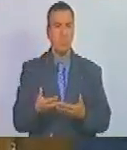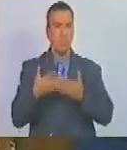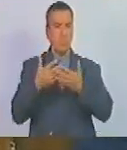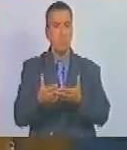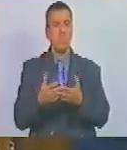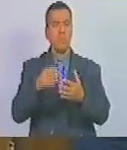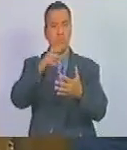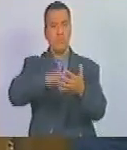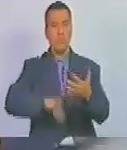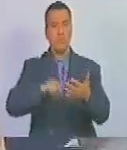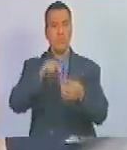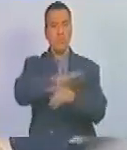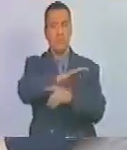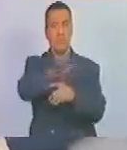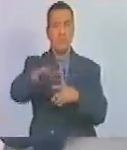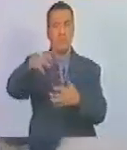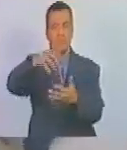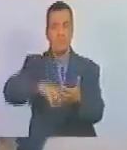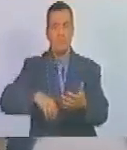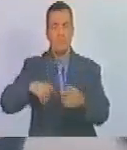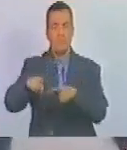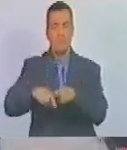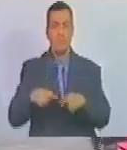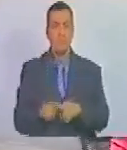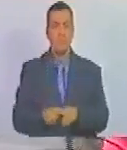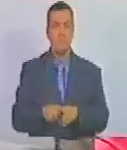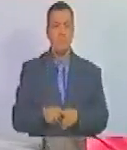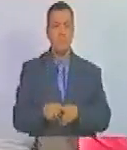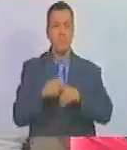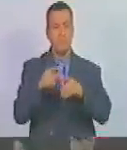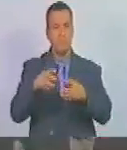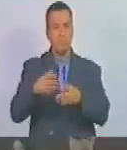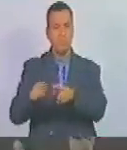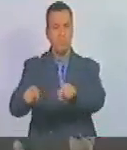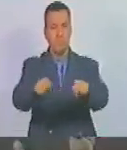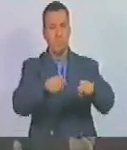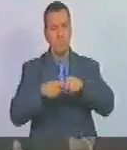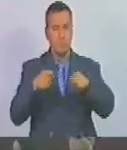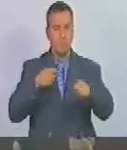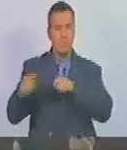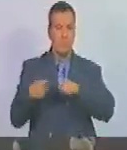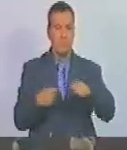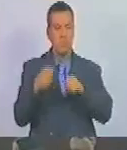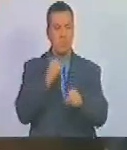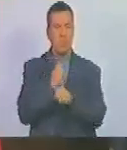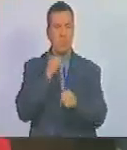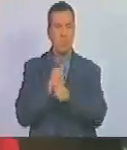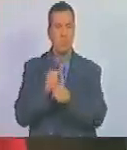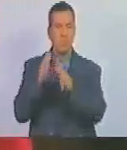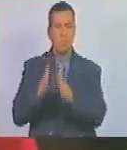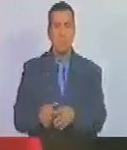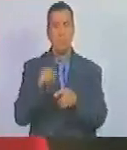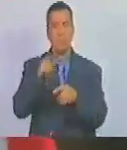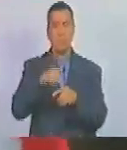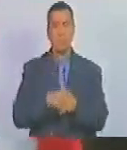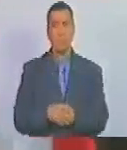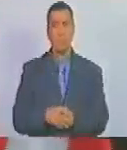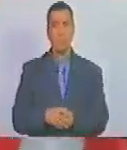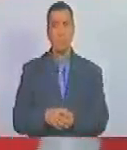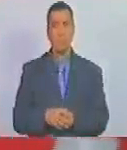a los campos de Venezuela llévenla a sus correspondientes áreas de acción y de trabajo para que